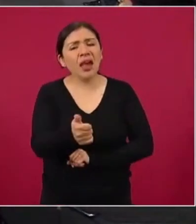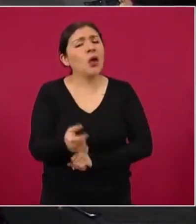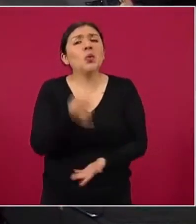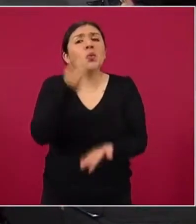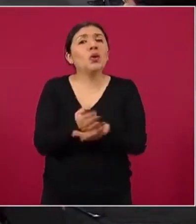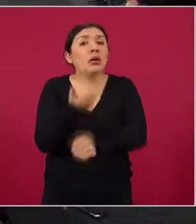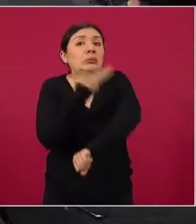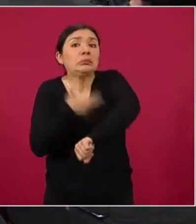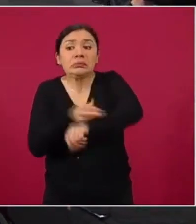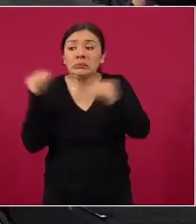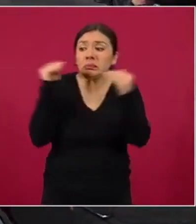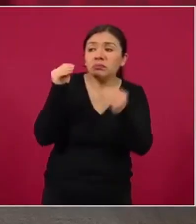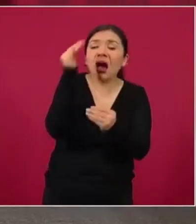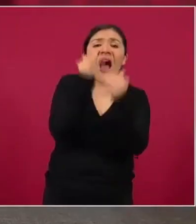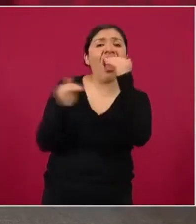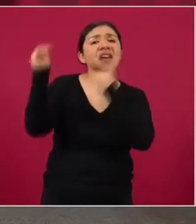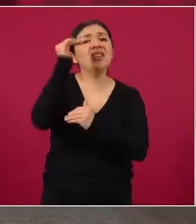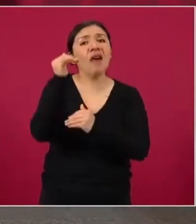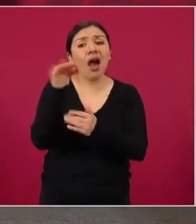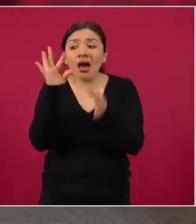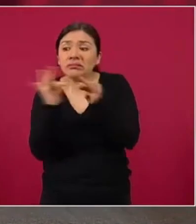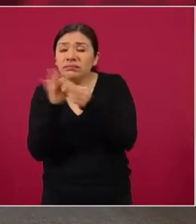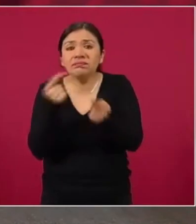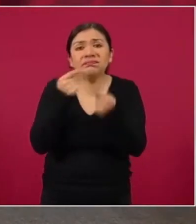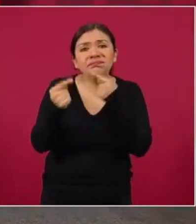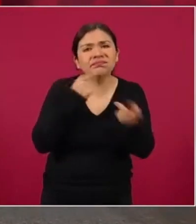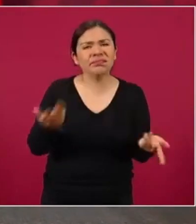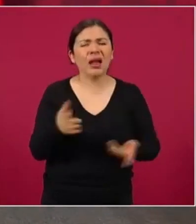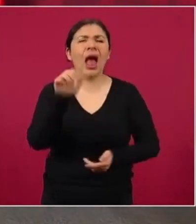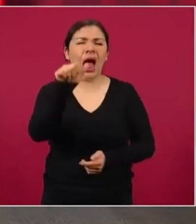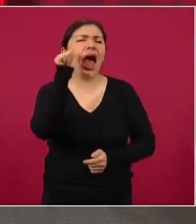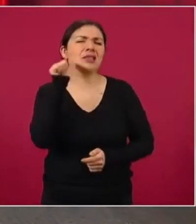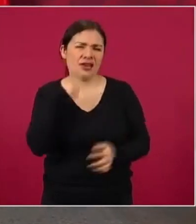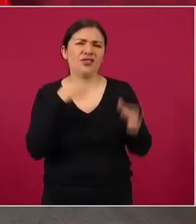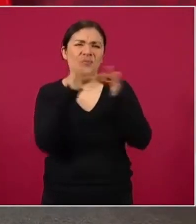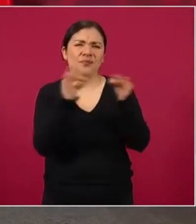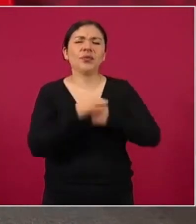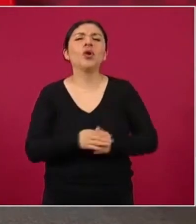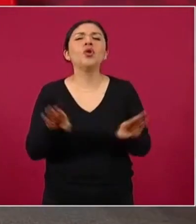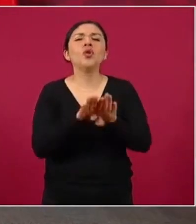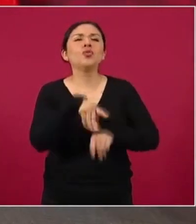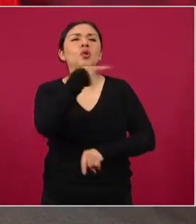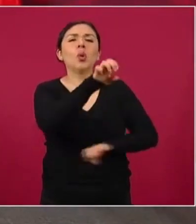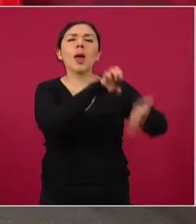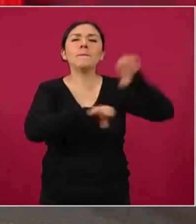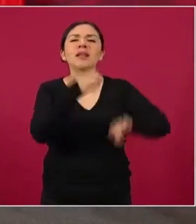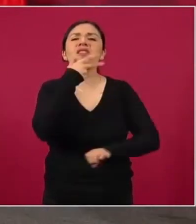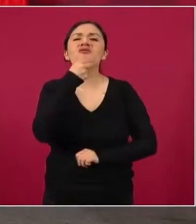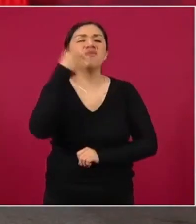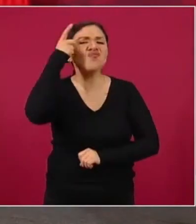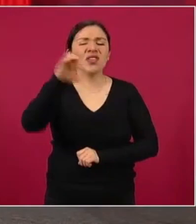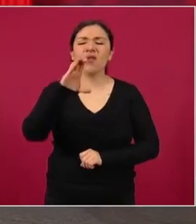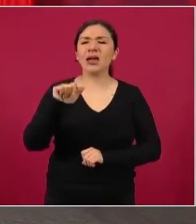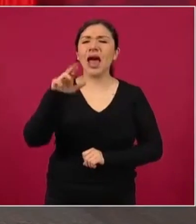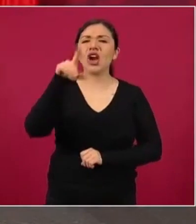Les comentaba yo ayer que cuando le tocaba a una empresa de carros Slim competir